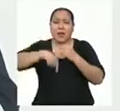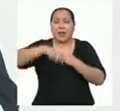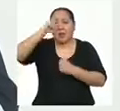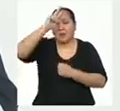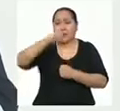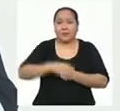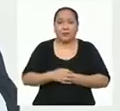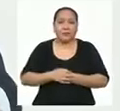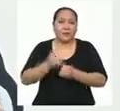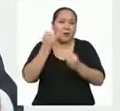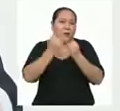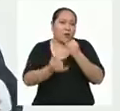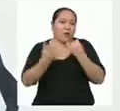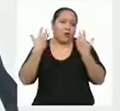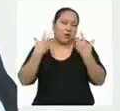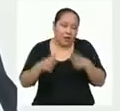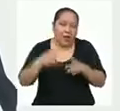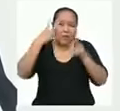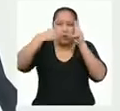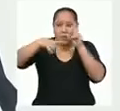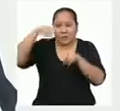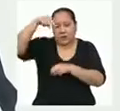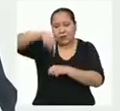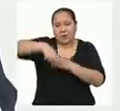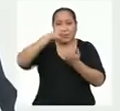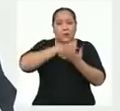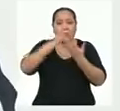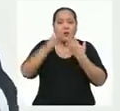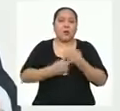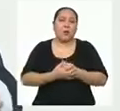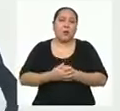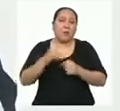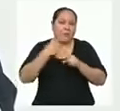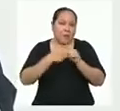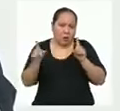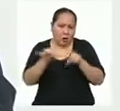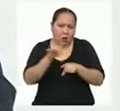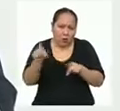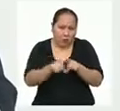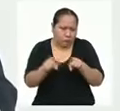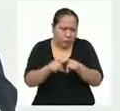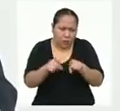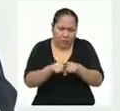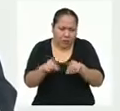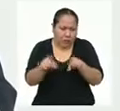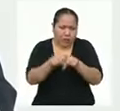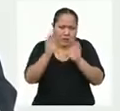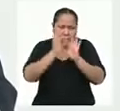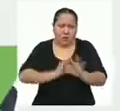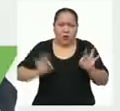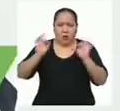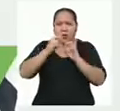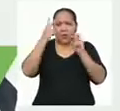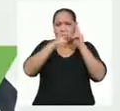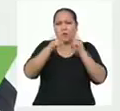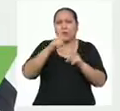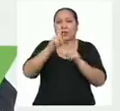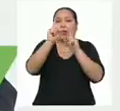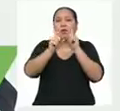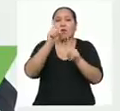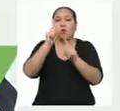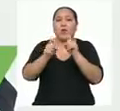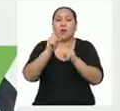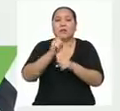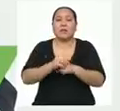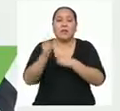Finalmente, una que ya hemos visto en este programa, pero que igual vale la pena volver a revisar, es la encuesta